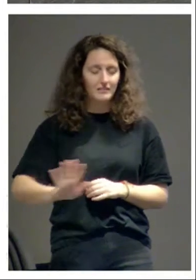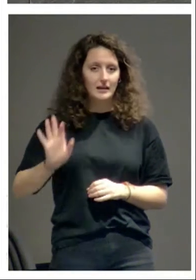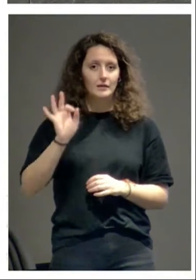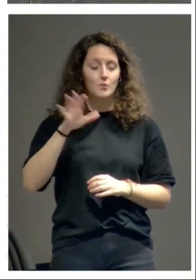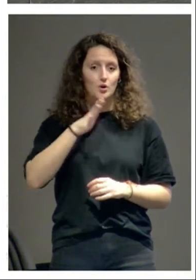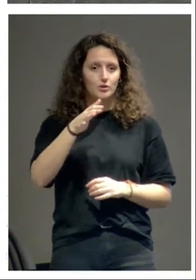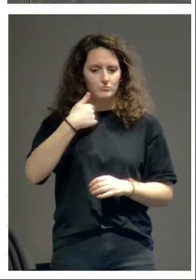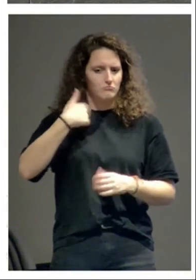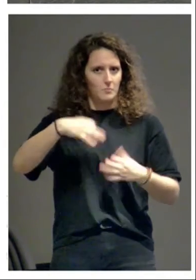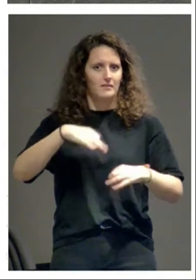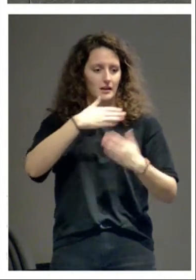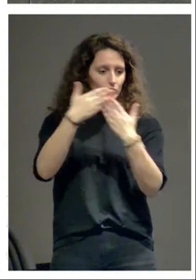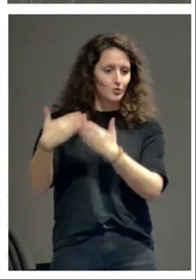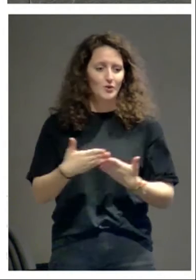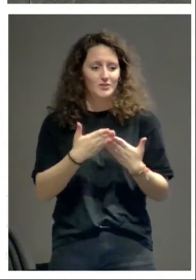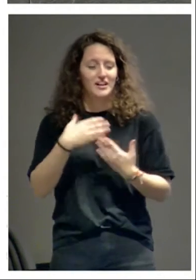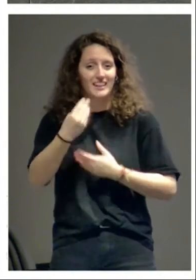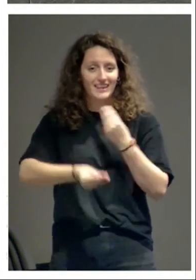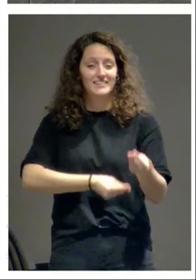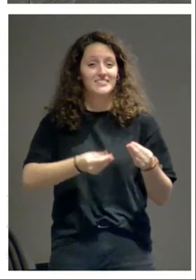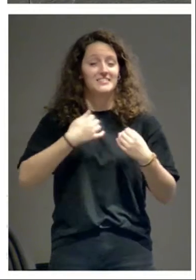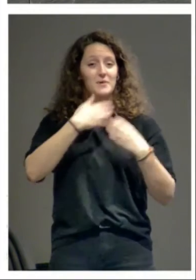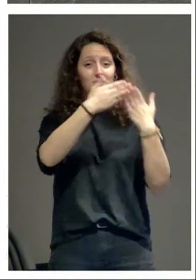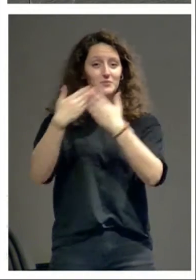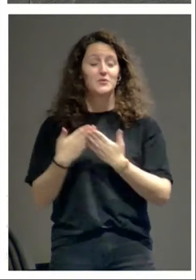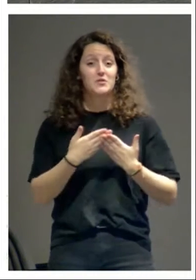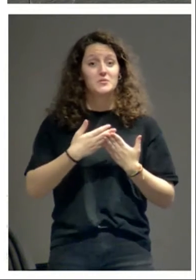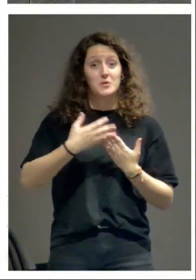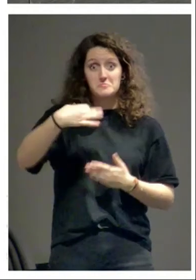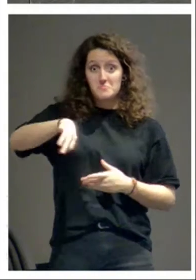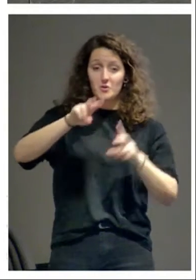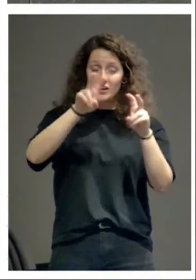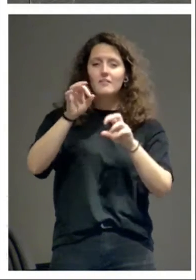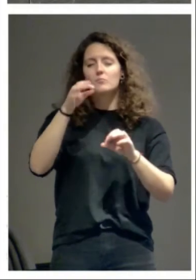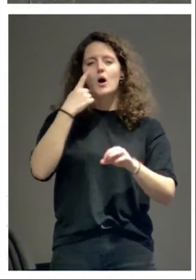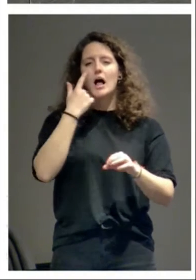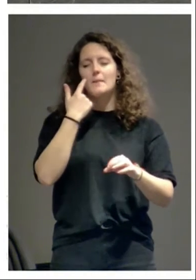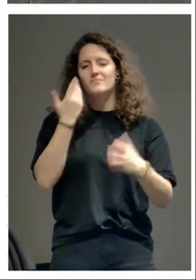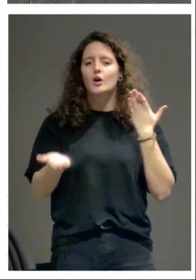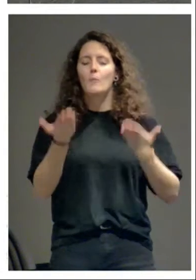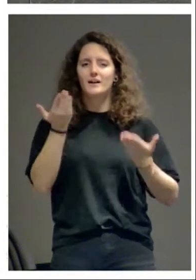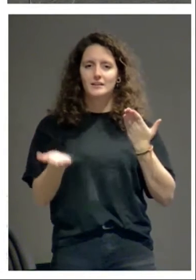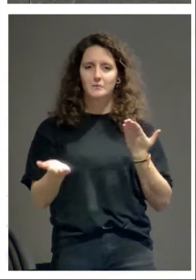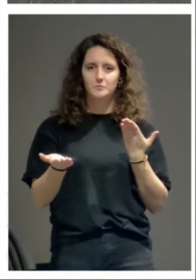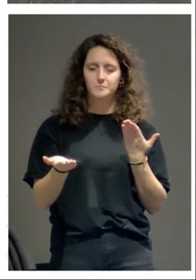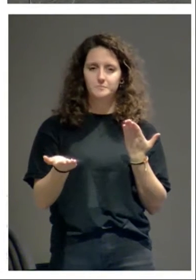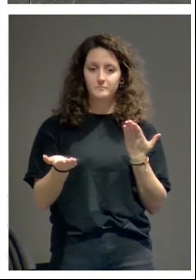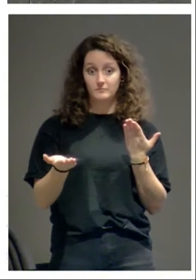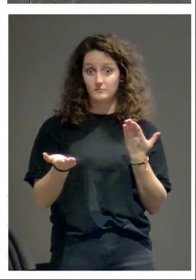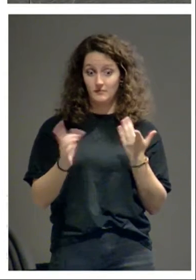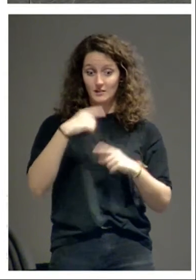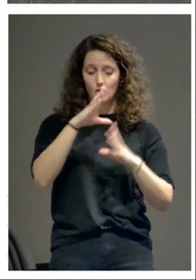haciendo los estudios monográficos con método comparativo, llegando a